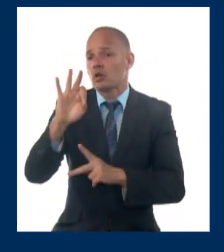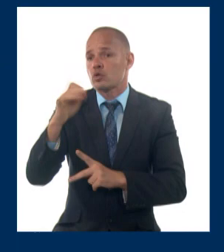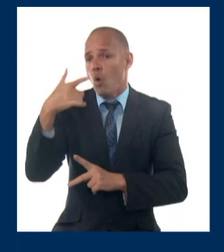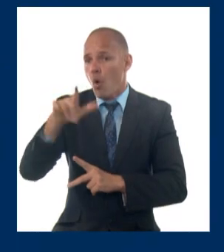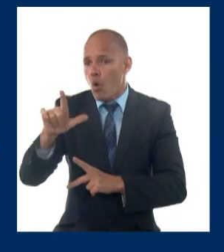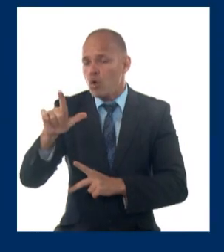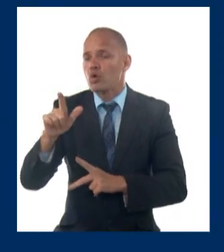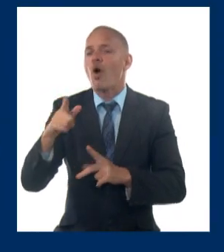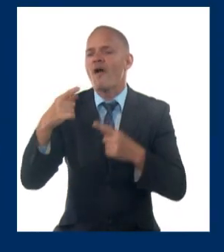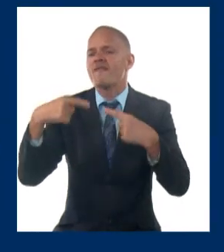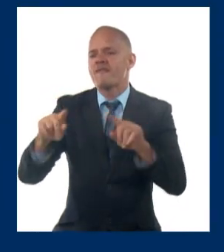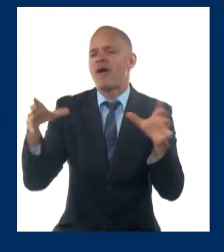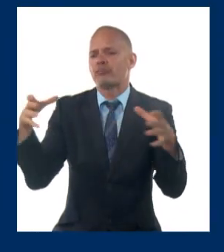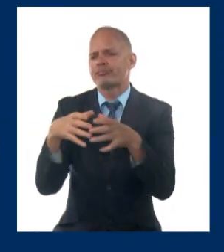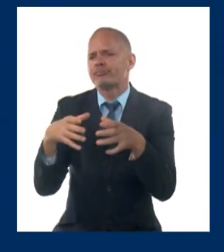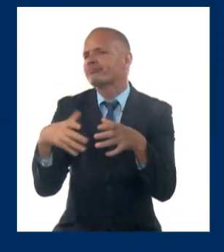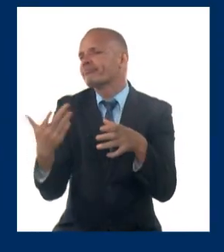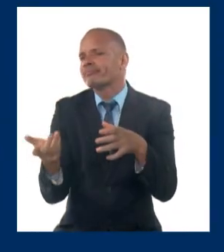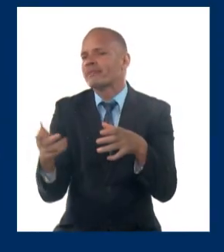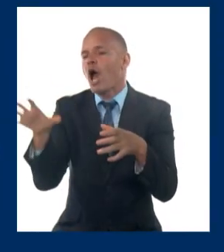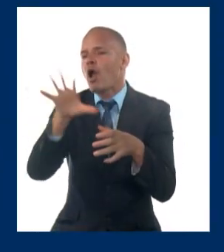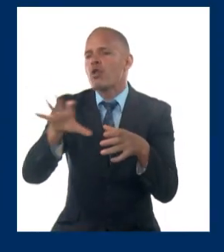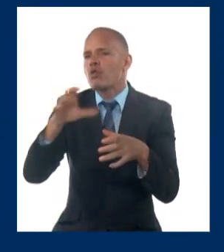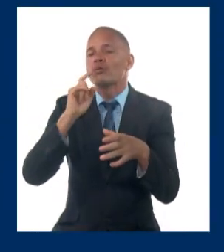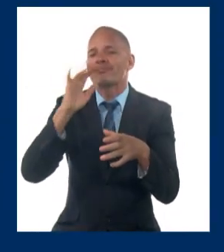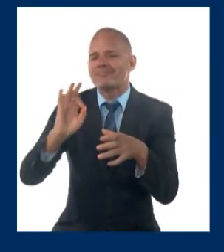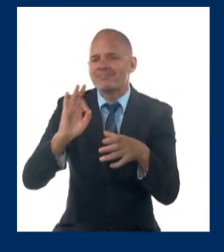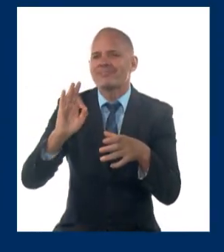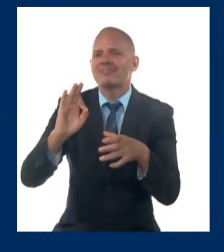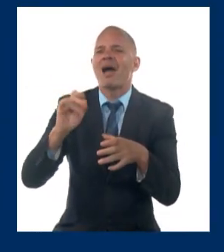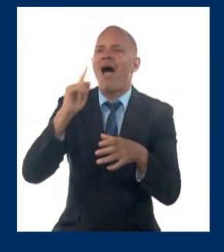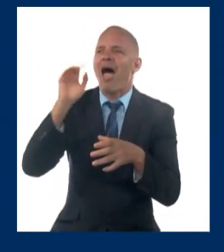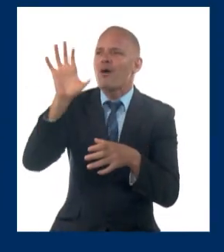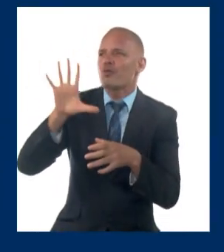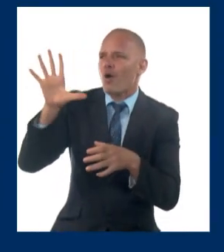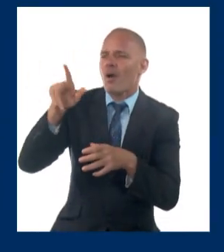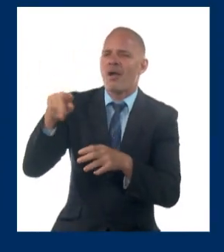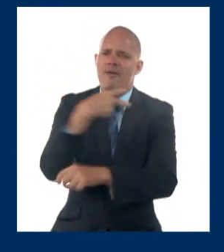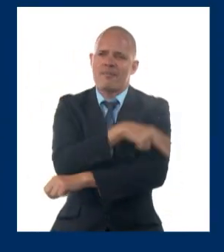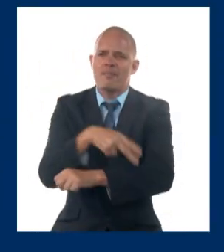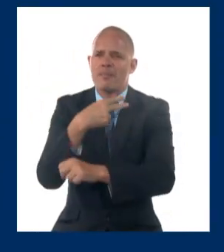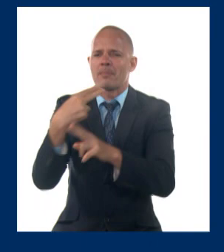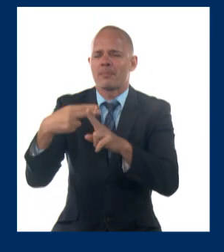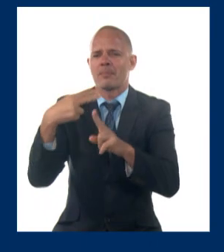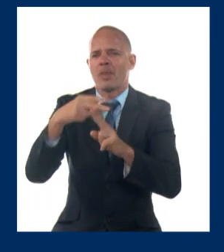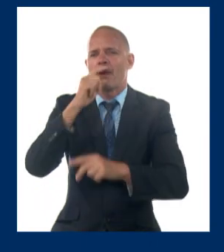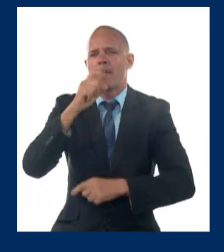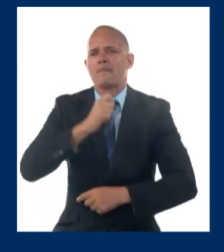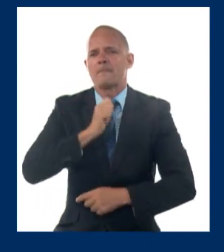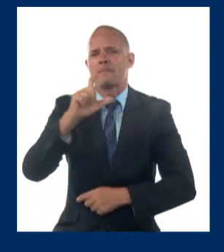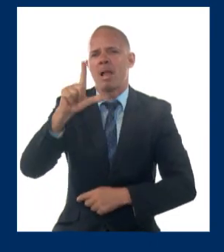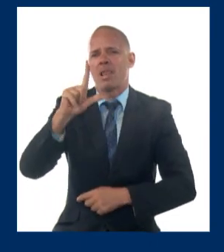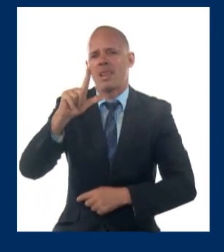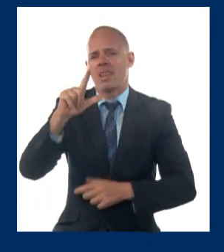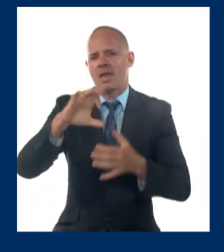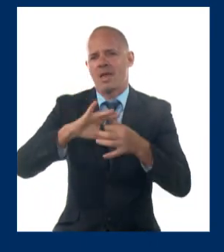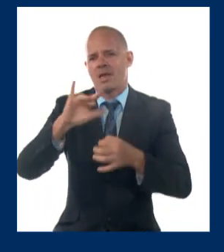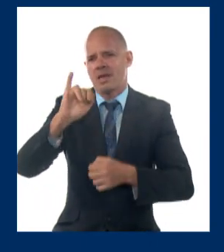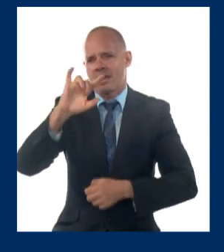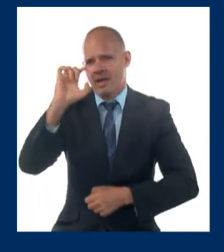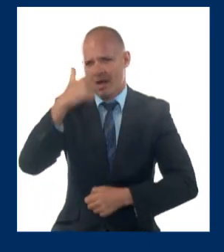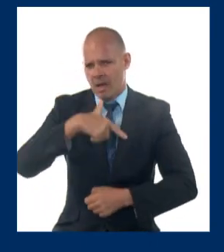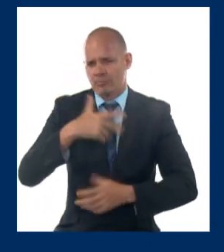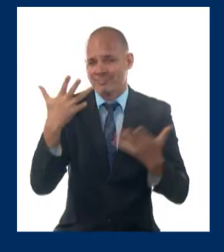volverán a reunirse tras ocho años de no hacerlo en un contexto internacional muy complicado. La